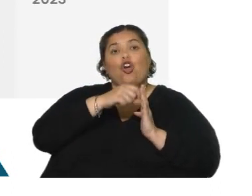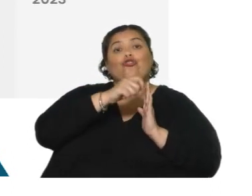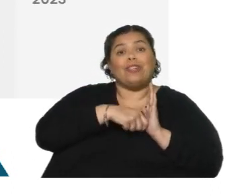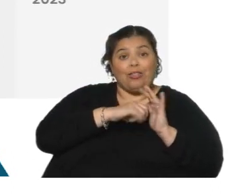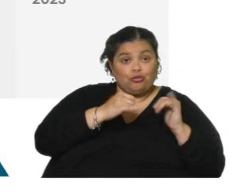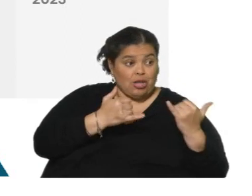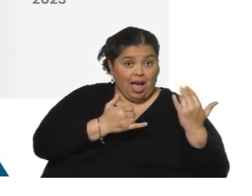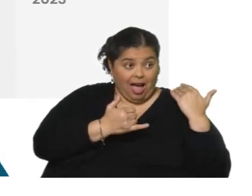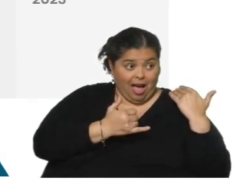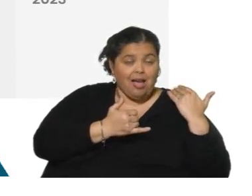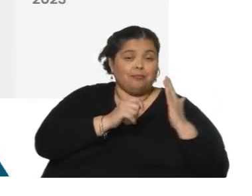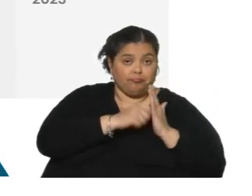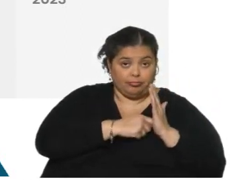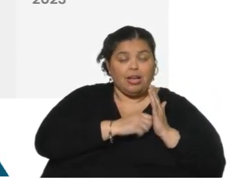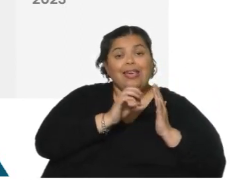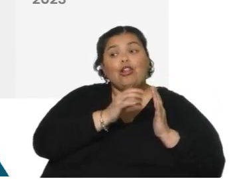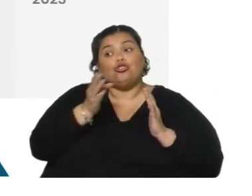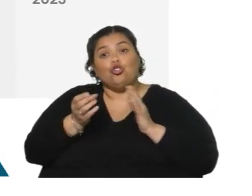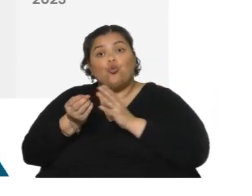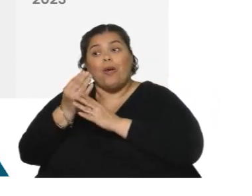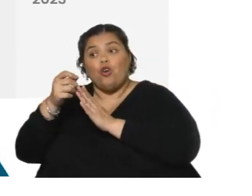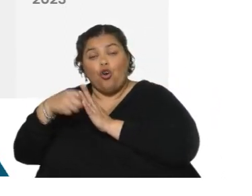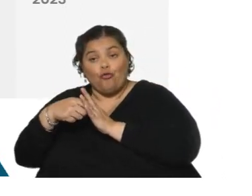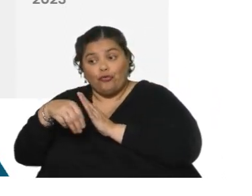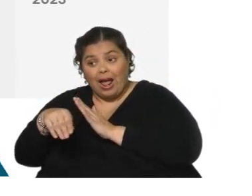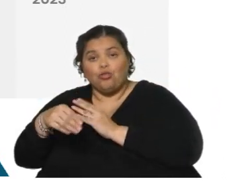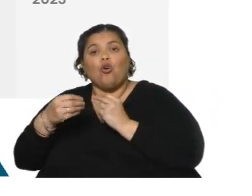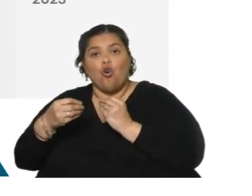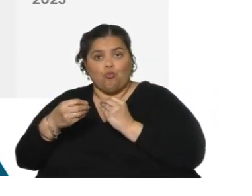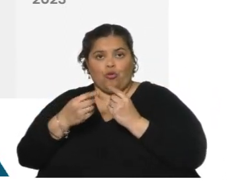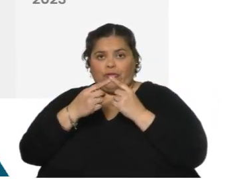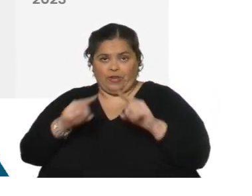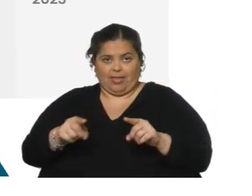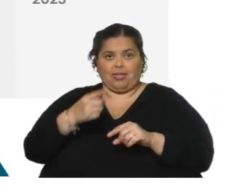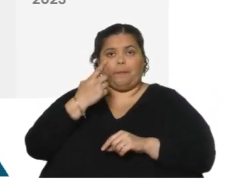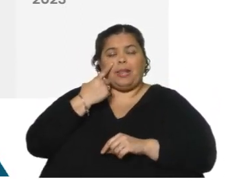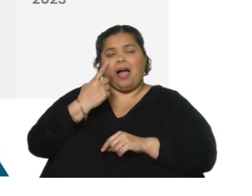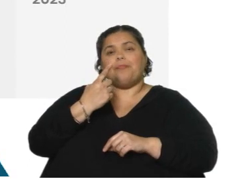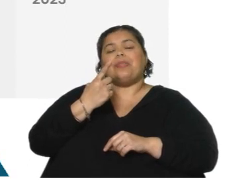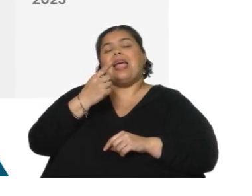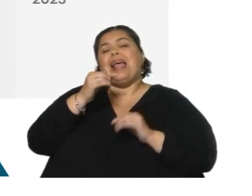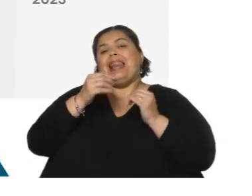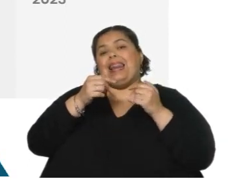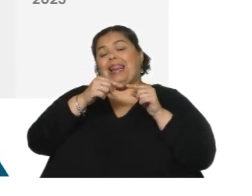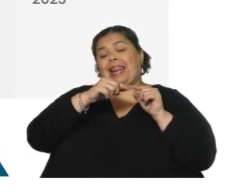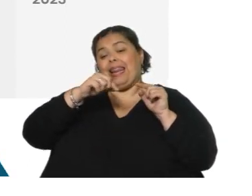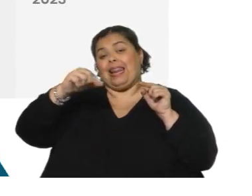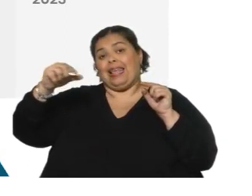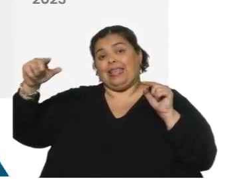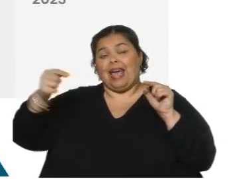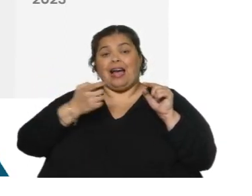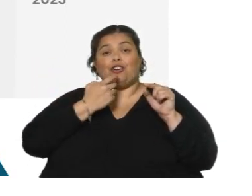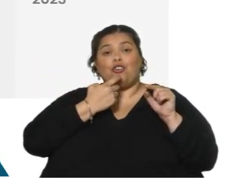están. Y por otro, los nuevos. Ahí vemos los contratos nuevos, que es la línea quebrada abajo, la línea